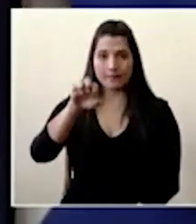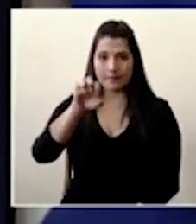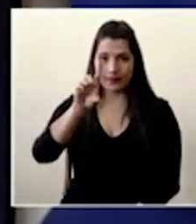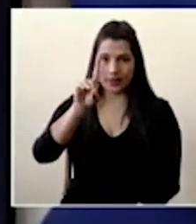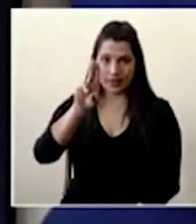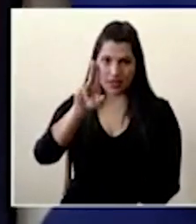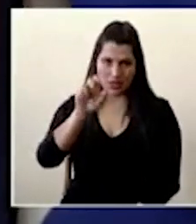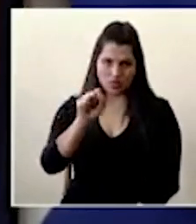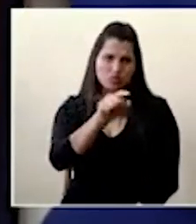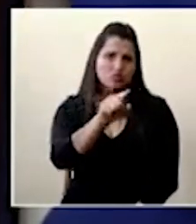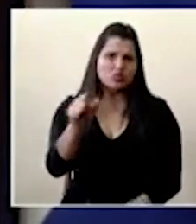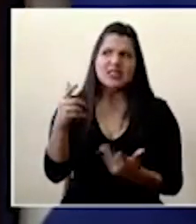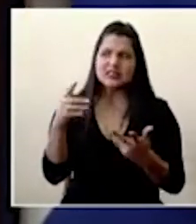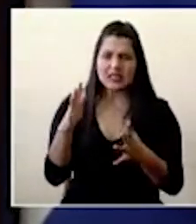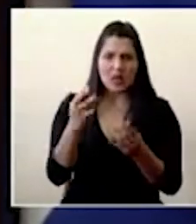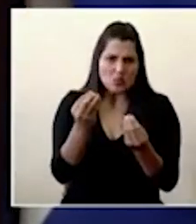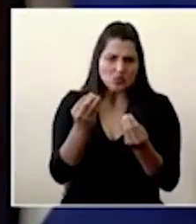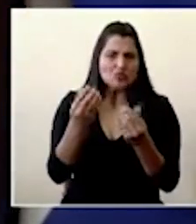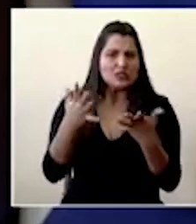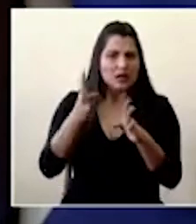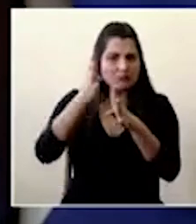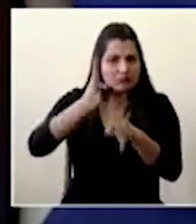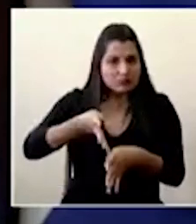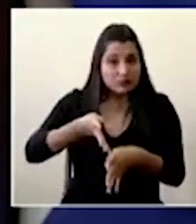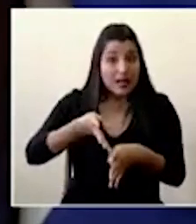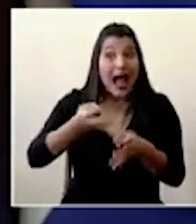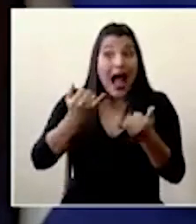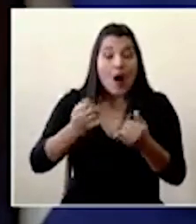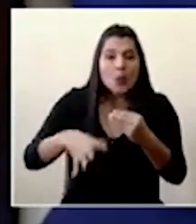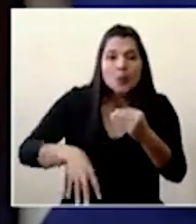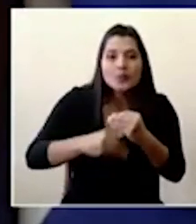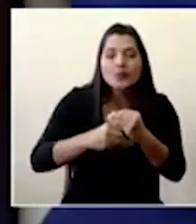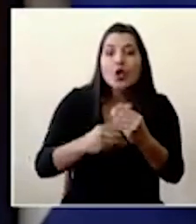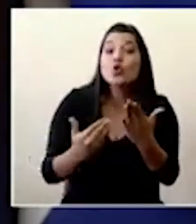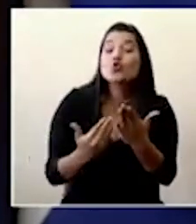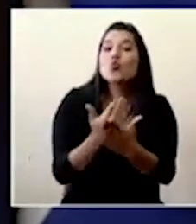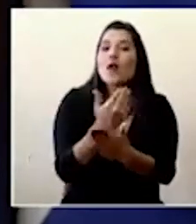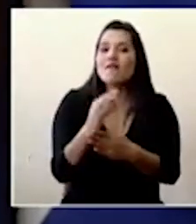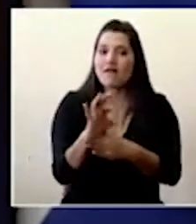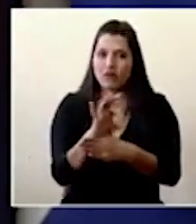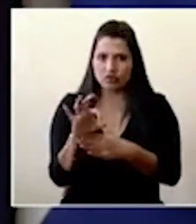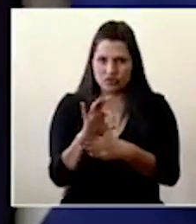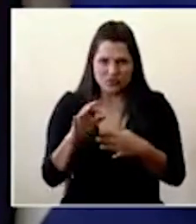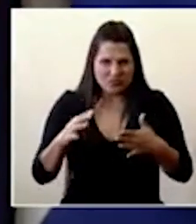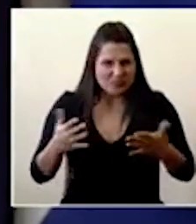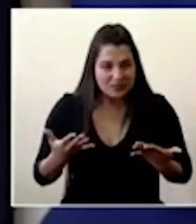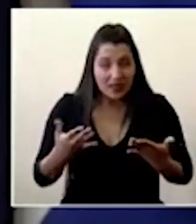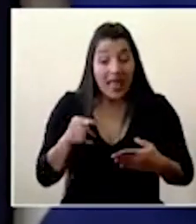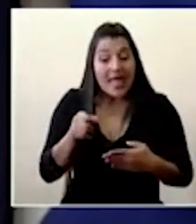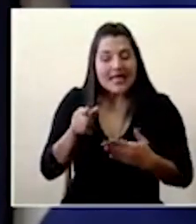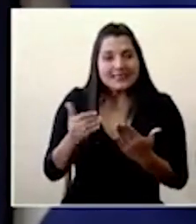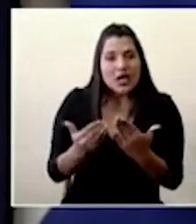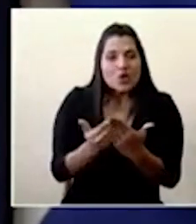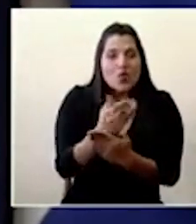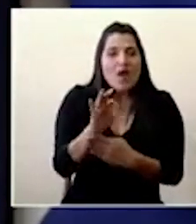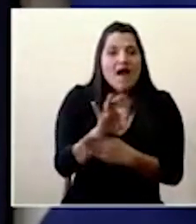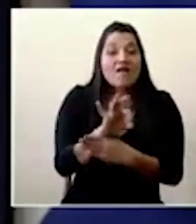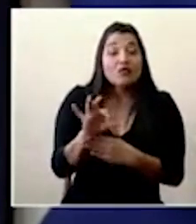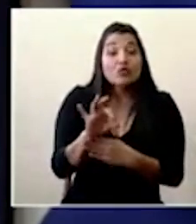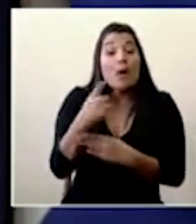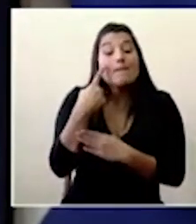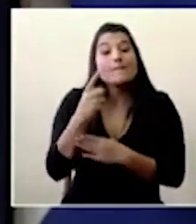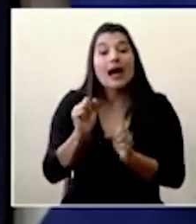de ustedes ya lo han descargado, una nueva funcionalidad. Esa funcionalidad es para el